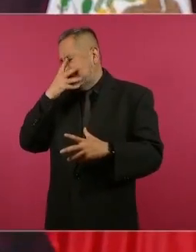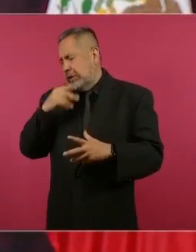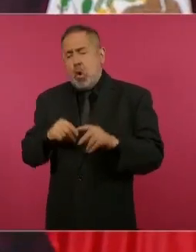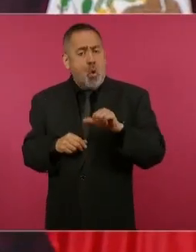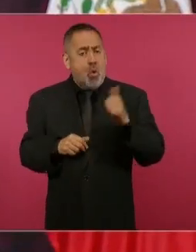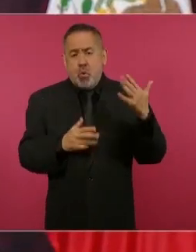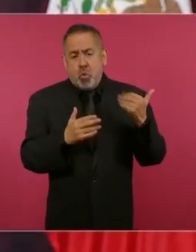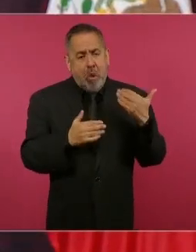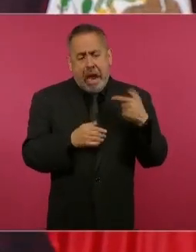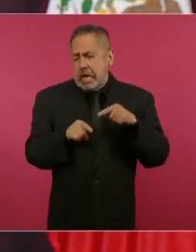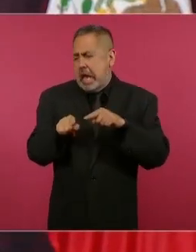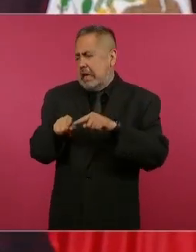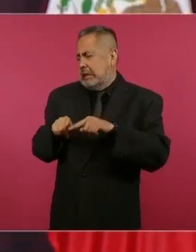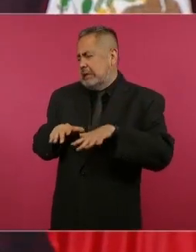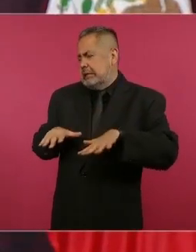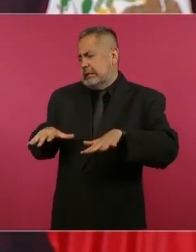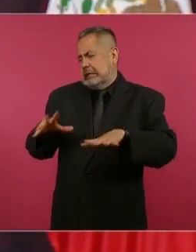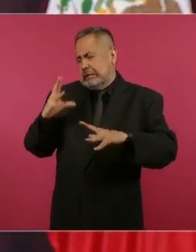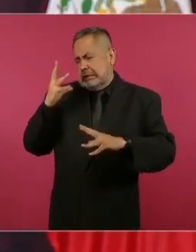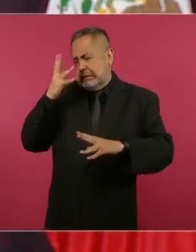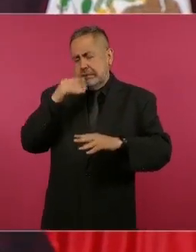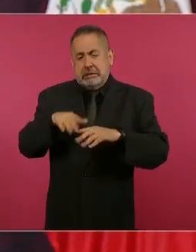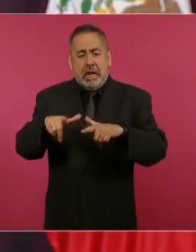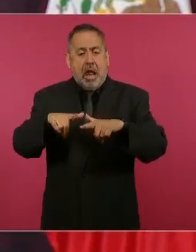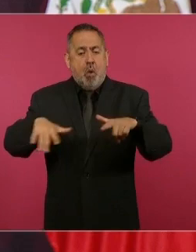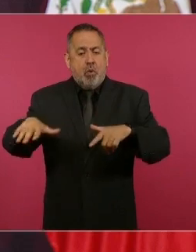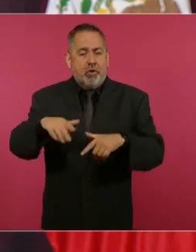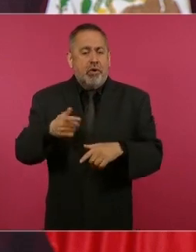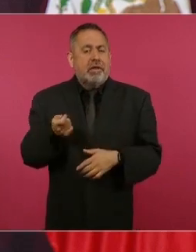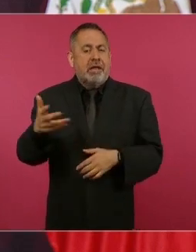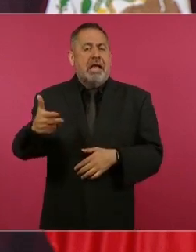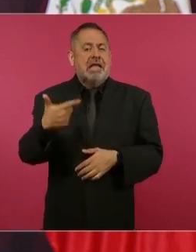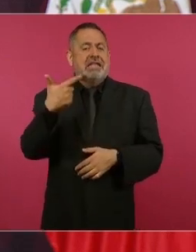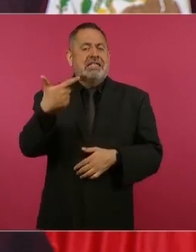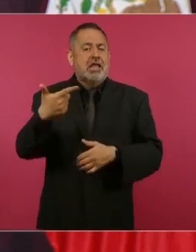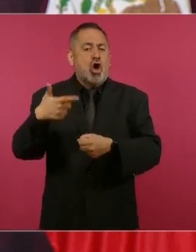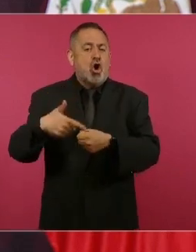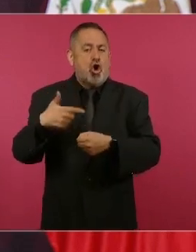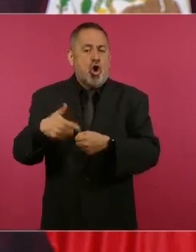la Laguna de los Siete Colores.